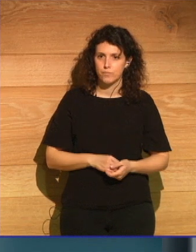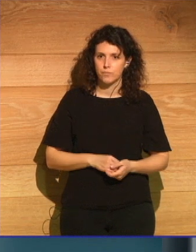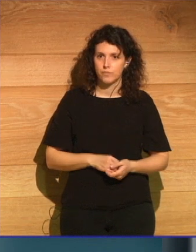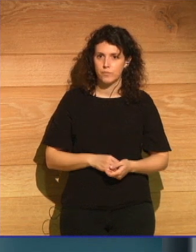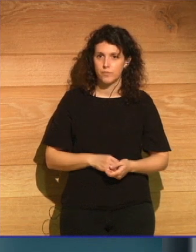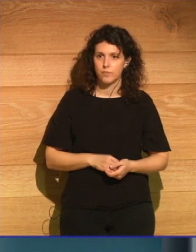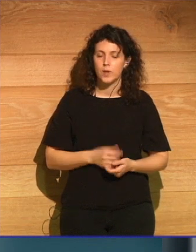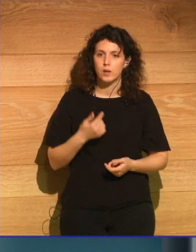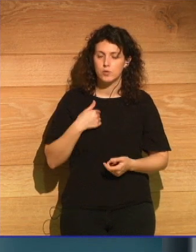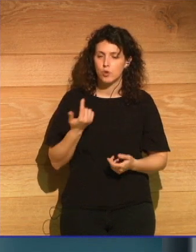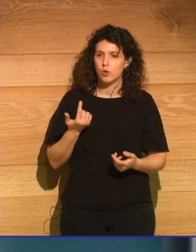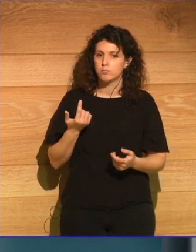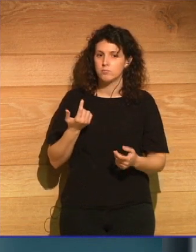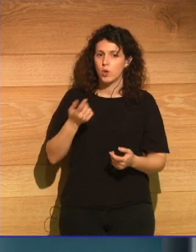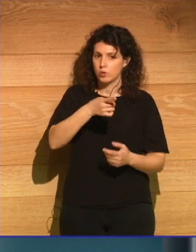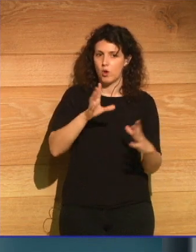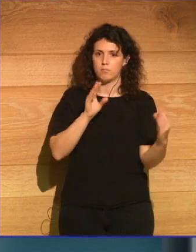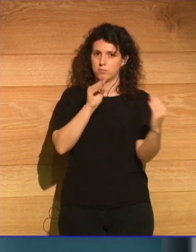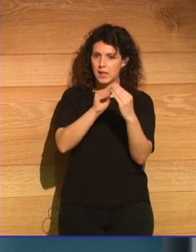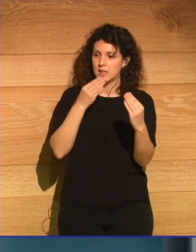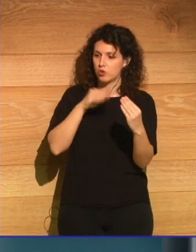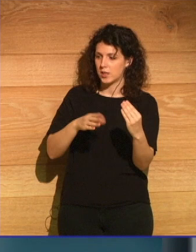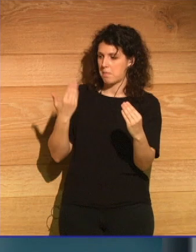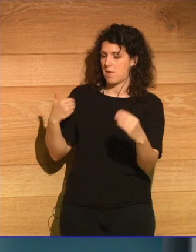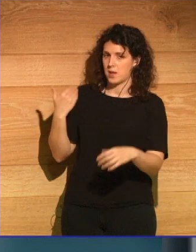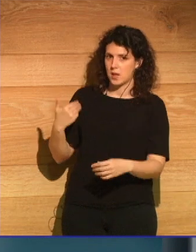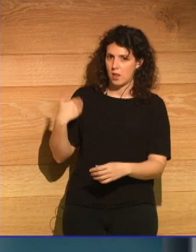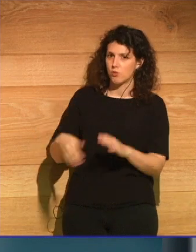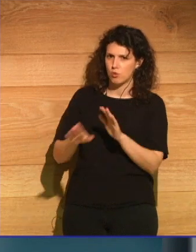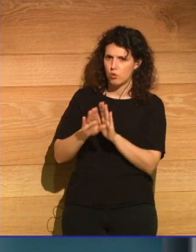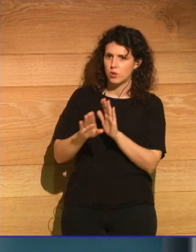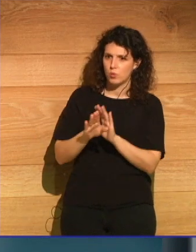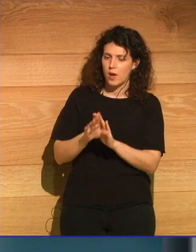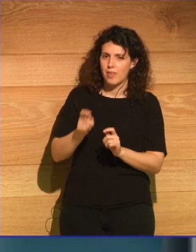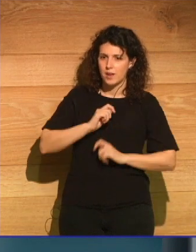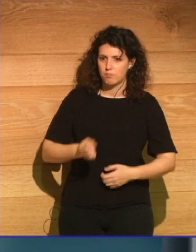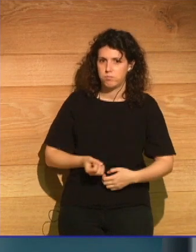Estoy de acuerdo contigo, las historias del pasado siguen siendo inspiradoras.